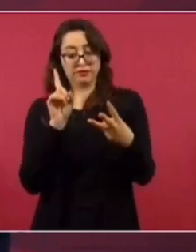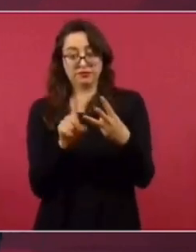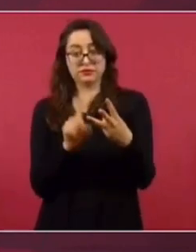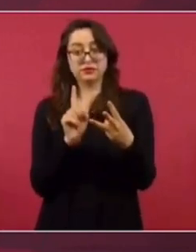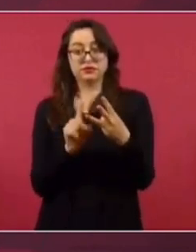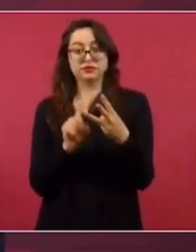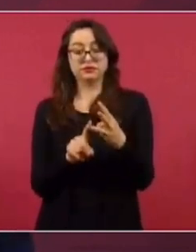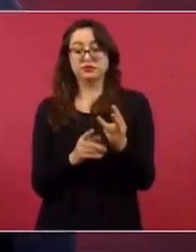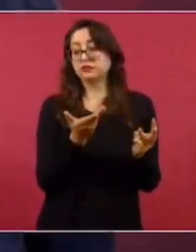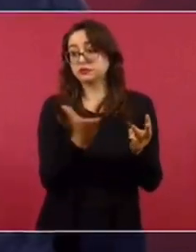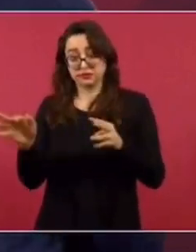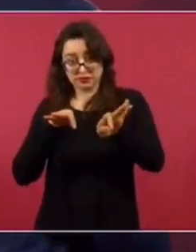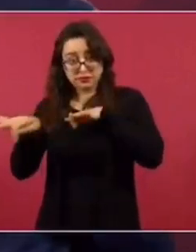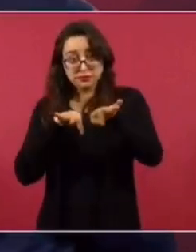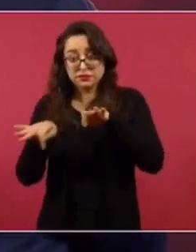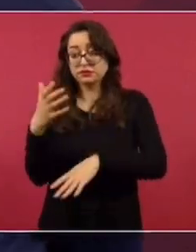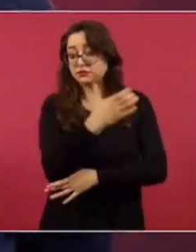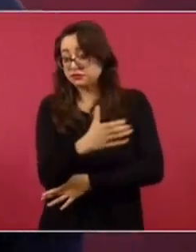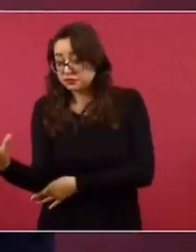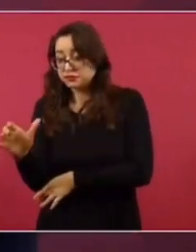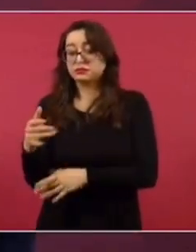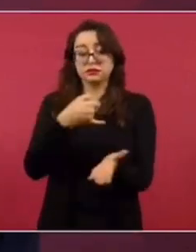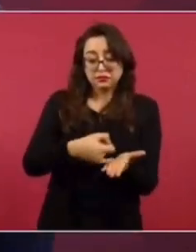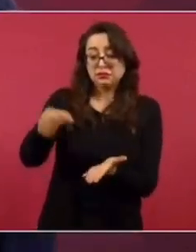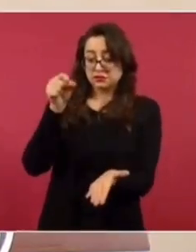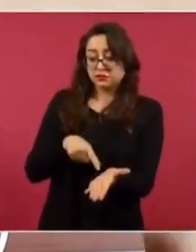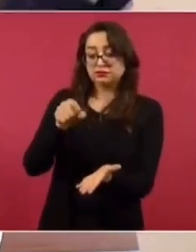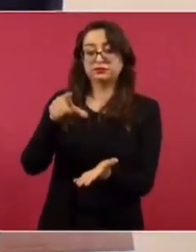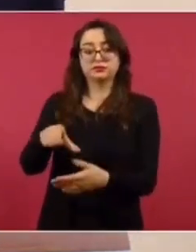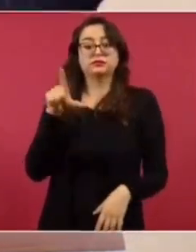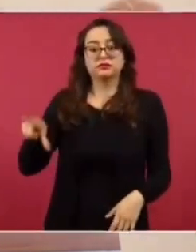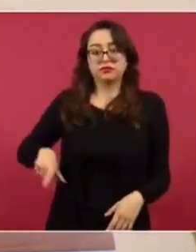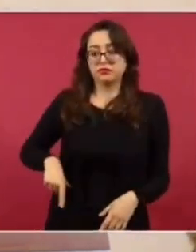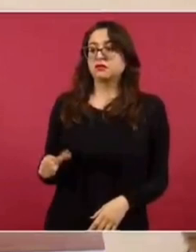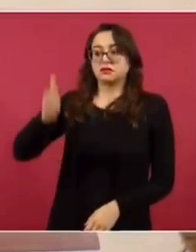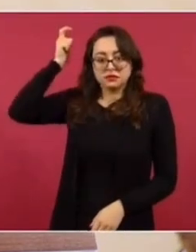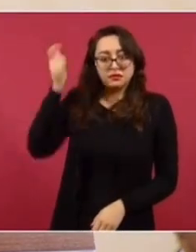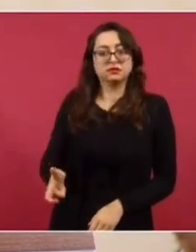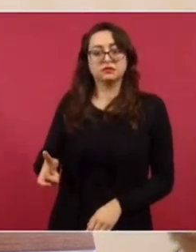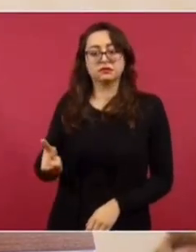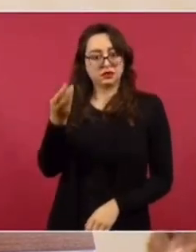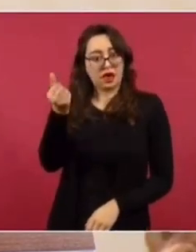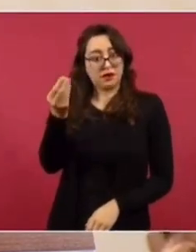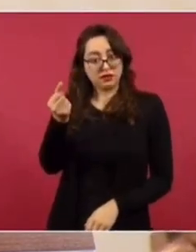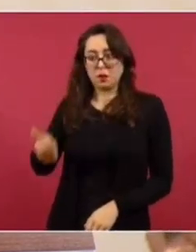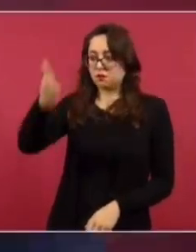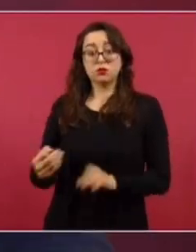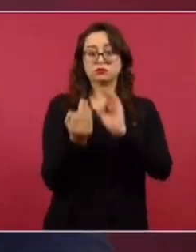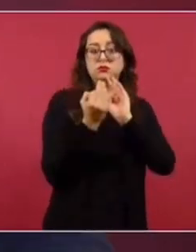entrega a todos los productores, también a dos millones de productores, un apoyo directo, en efectivo.